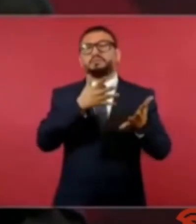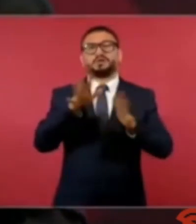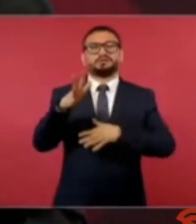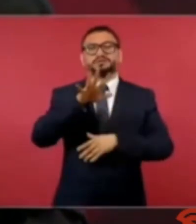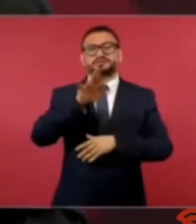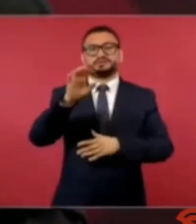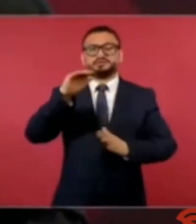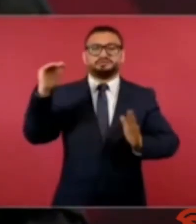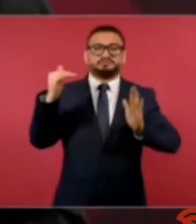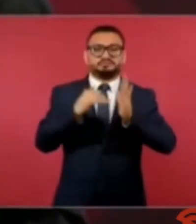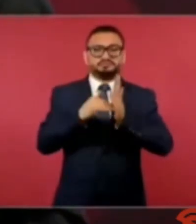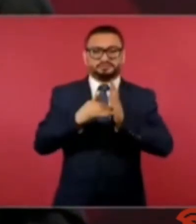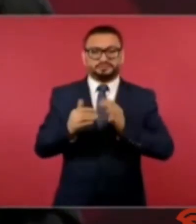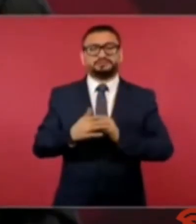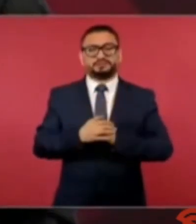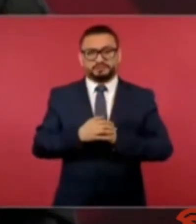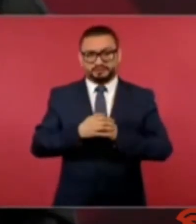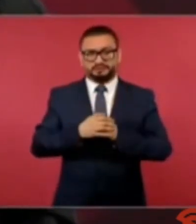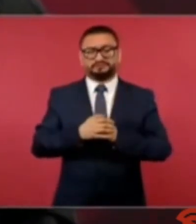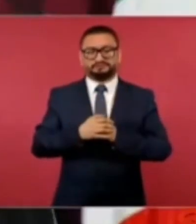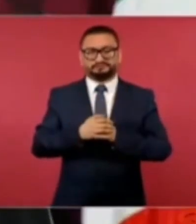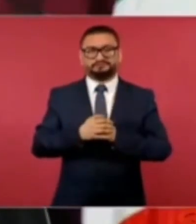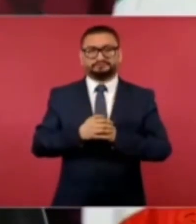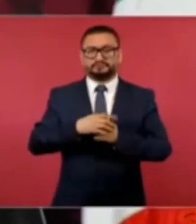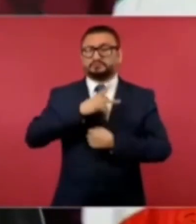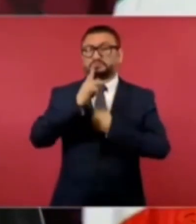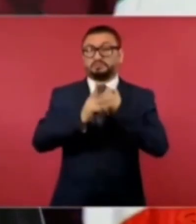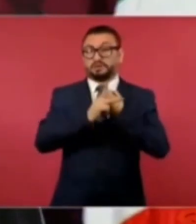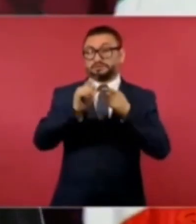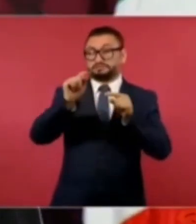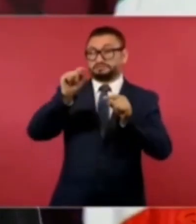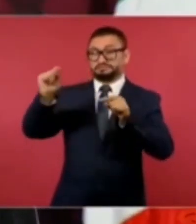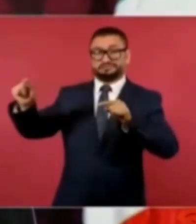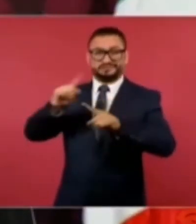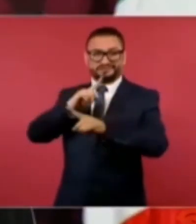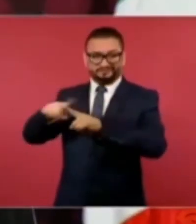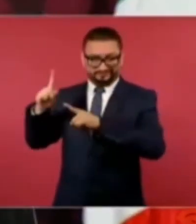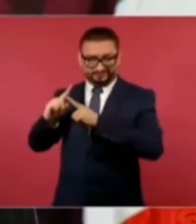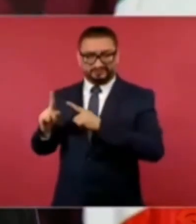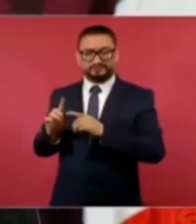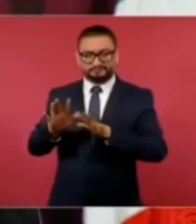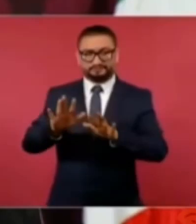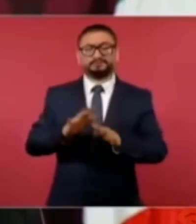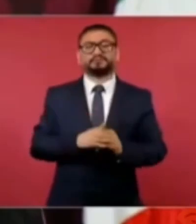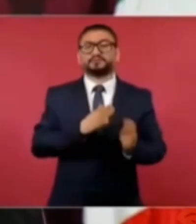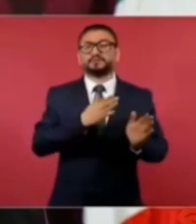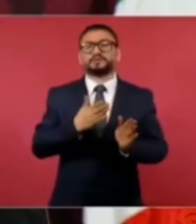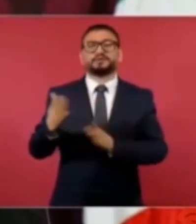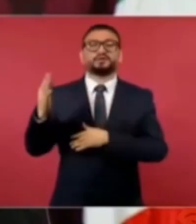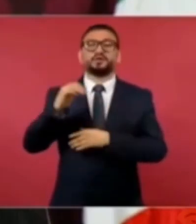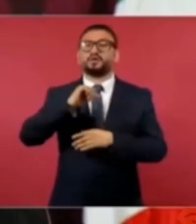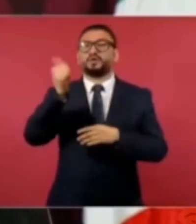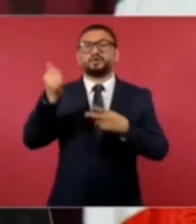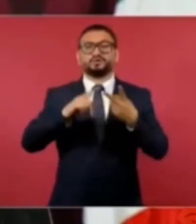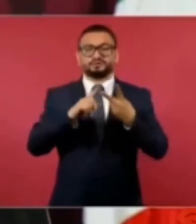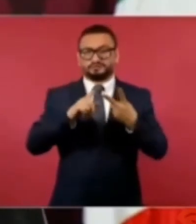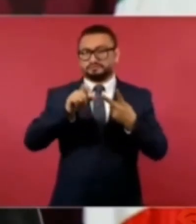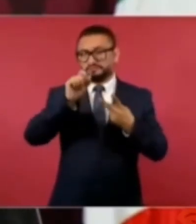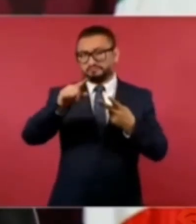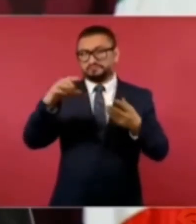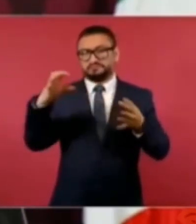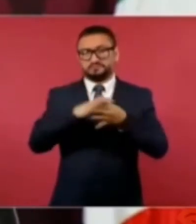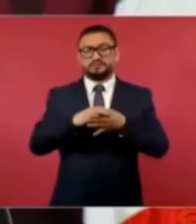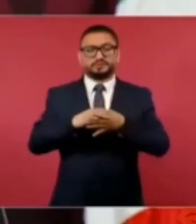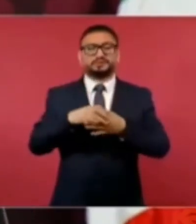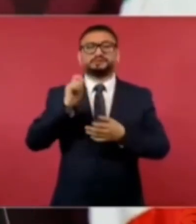500 mil de distintos países. Y lo otro que tiene que ver con lo mismo es